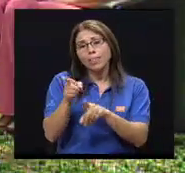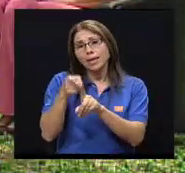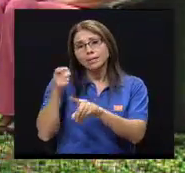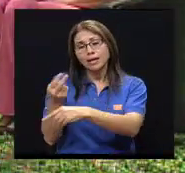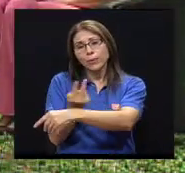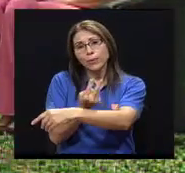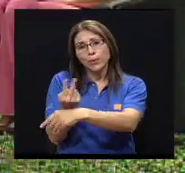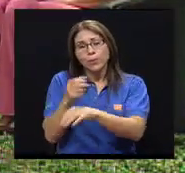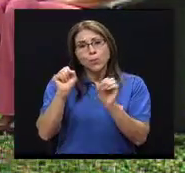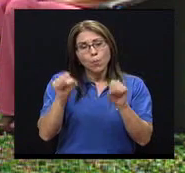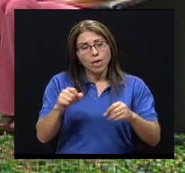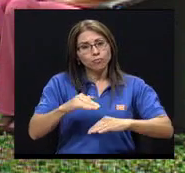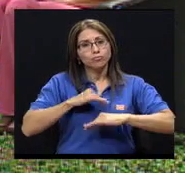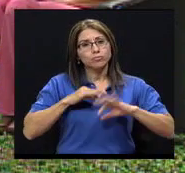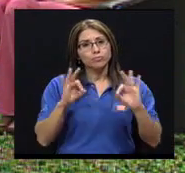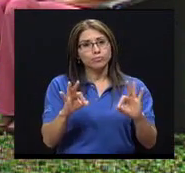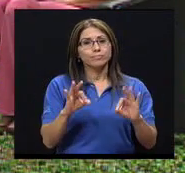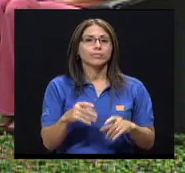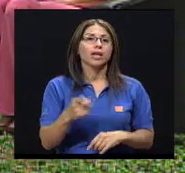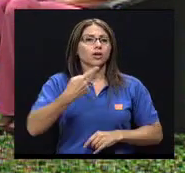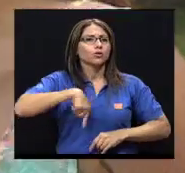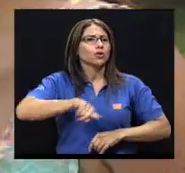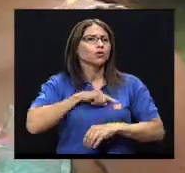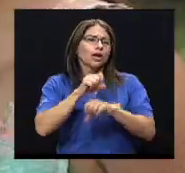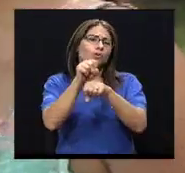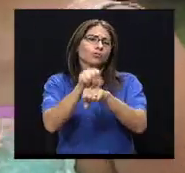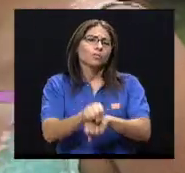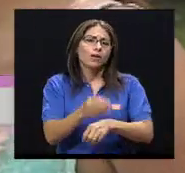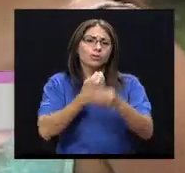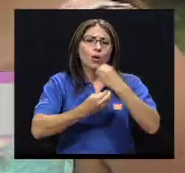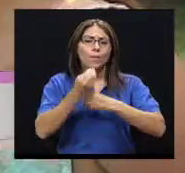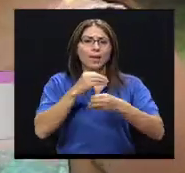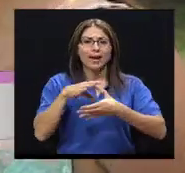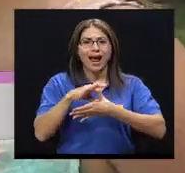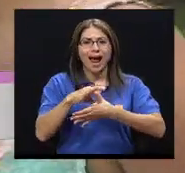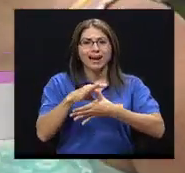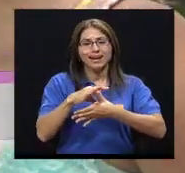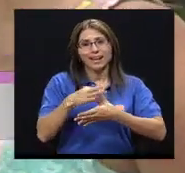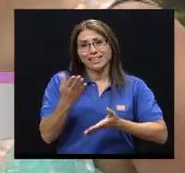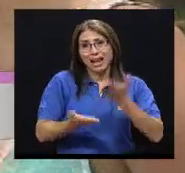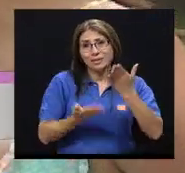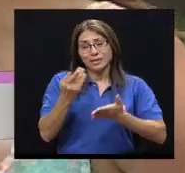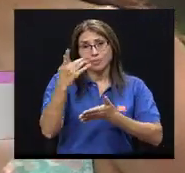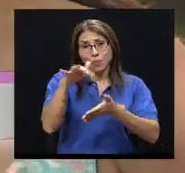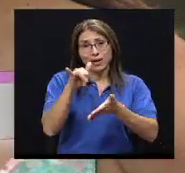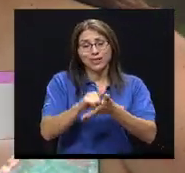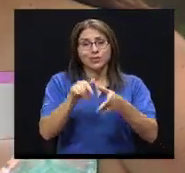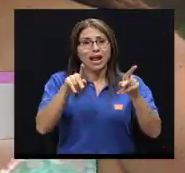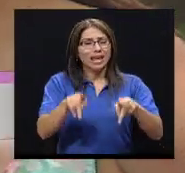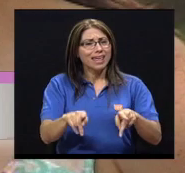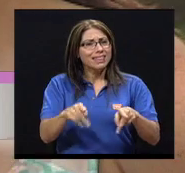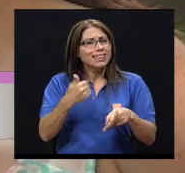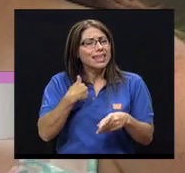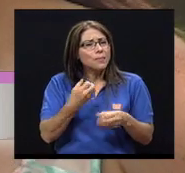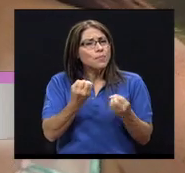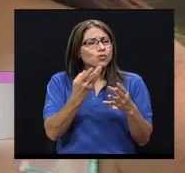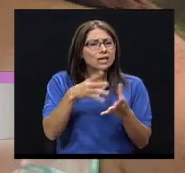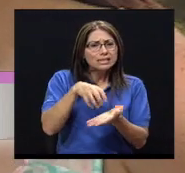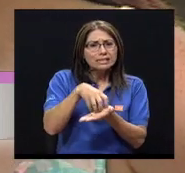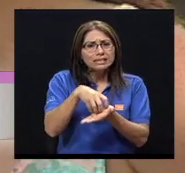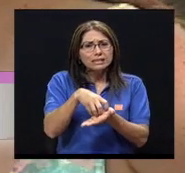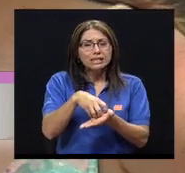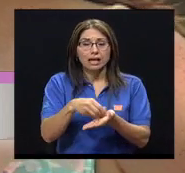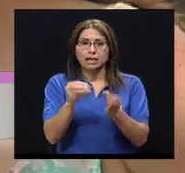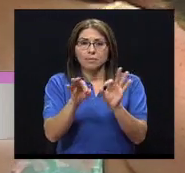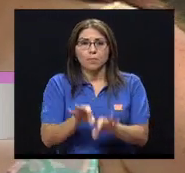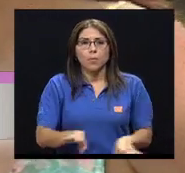muy acostumbrados al consumo de carne, ¿verdad? Y precisamente tal vez a eso se deberán los mitos que hay, Priscila, y sería importante ahondar en